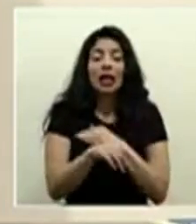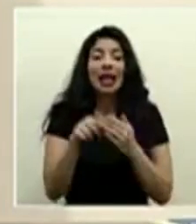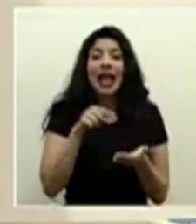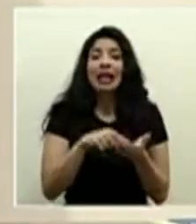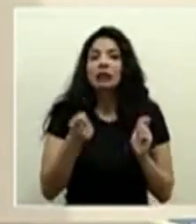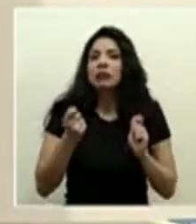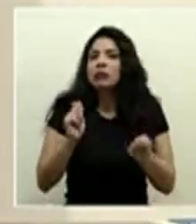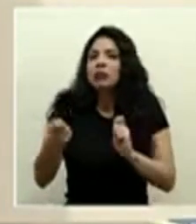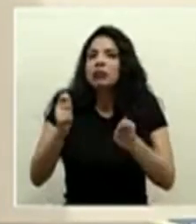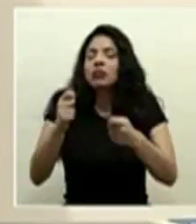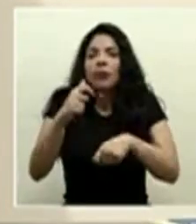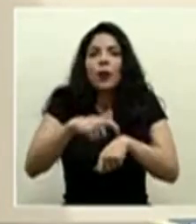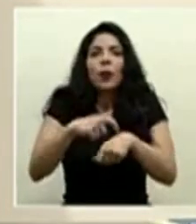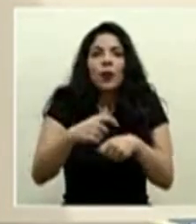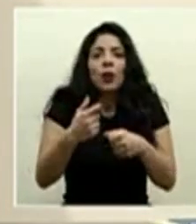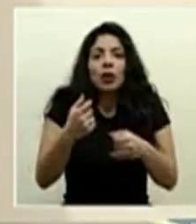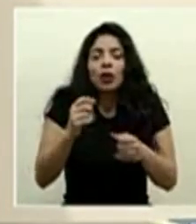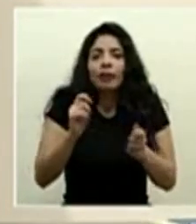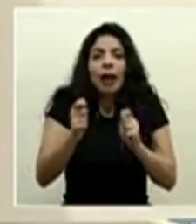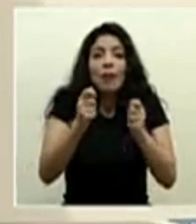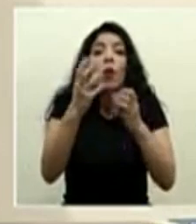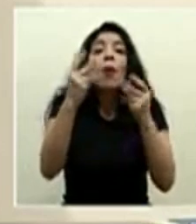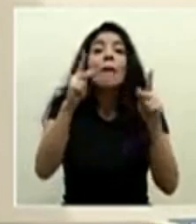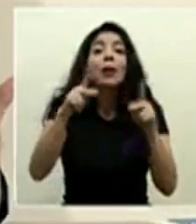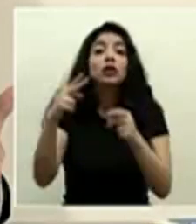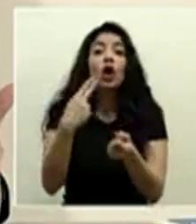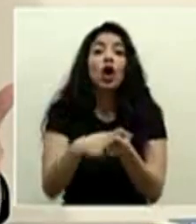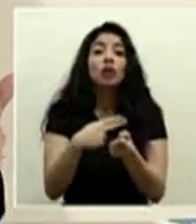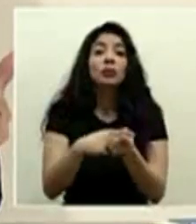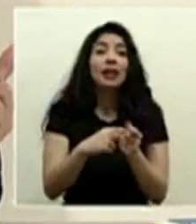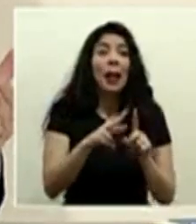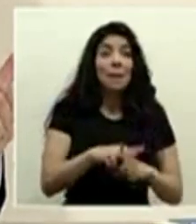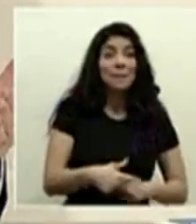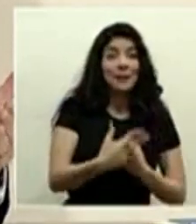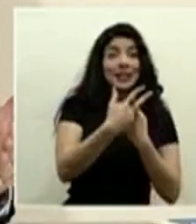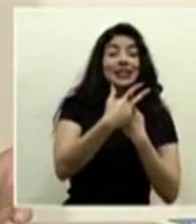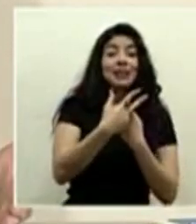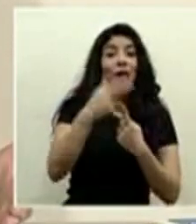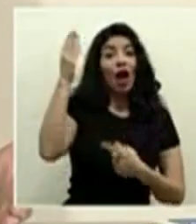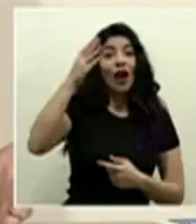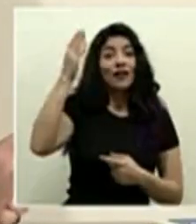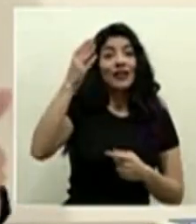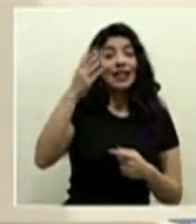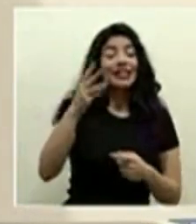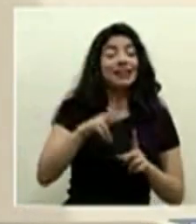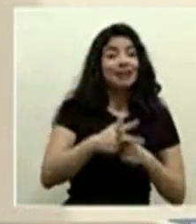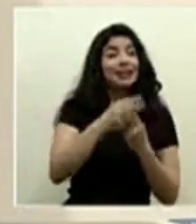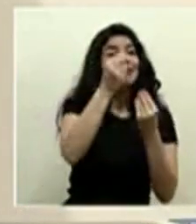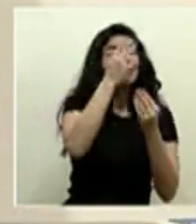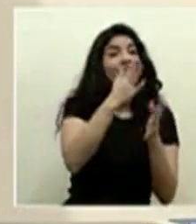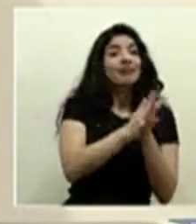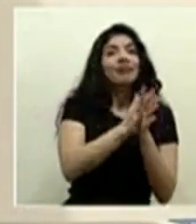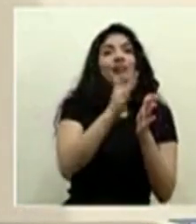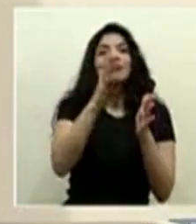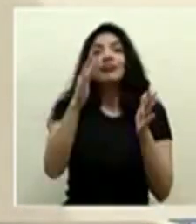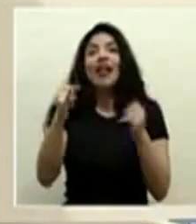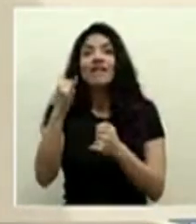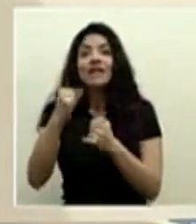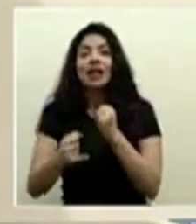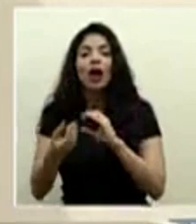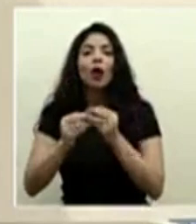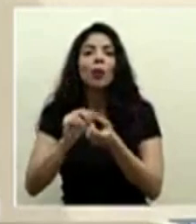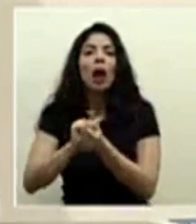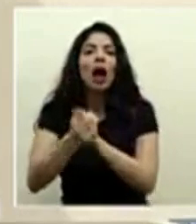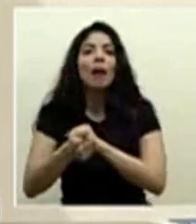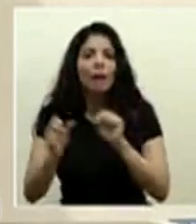tan dinámico que los números de hospitalizados al principio de una conferencia de prensa pueden ser diferentes al final